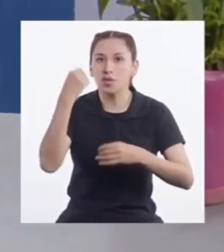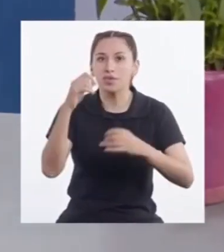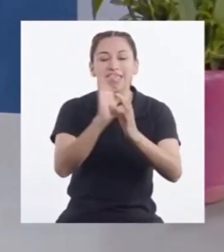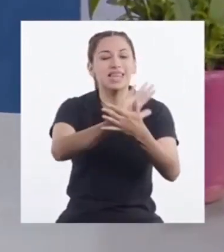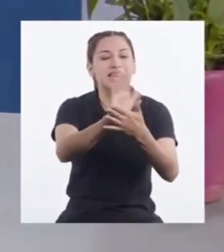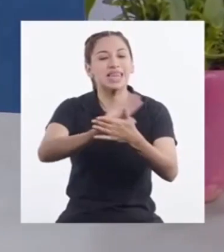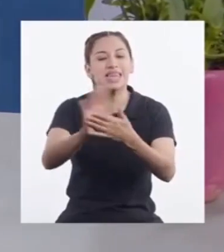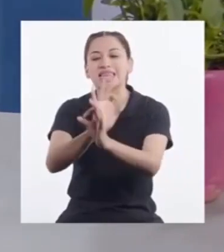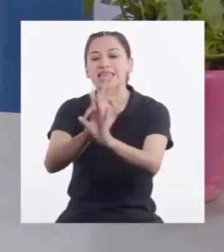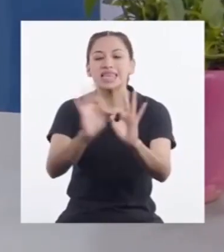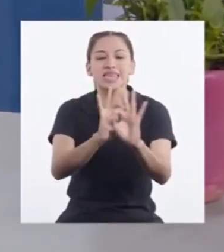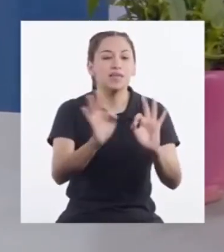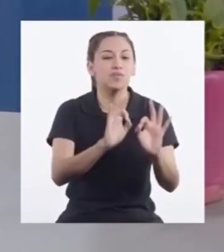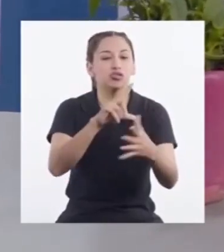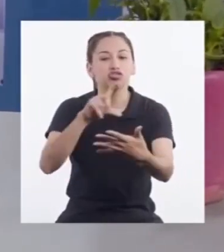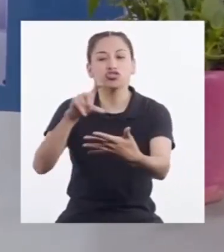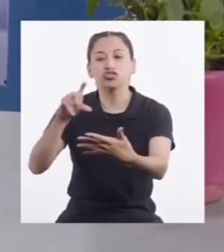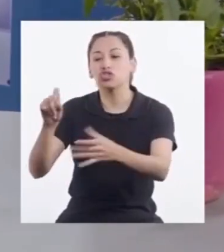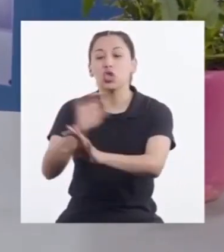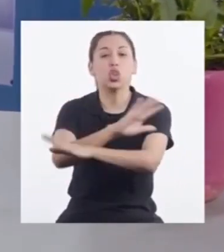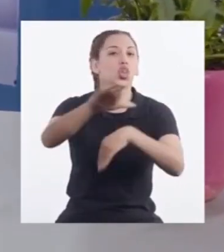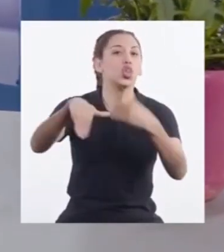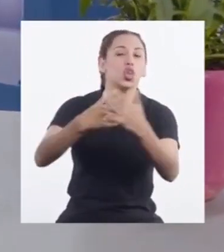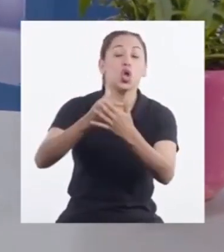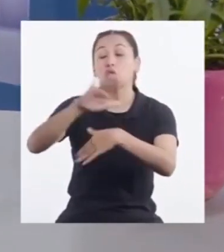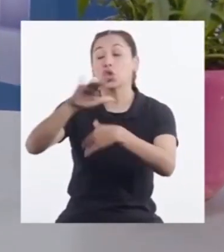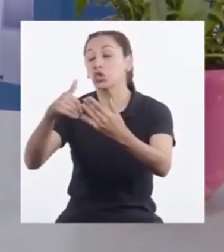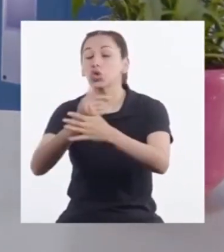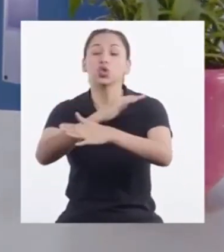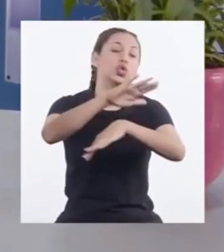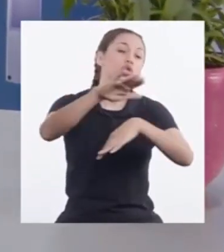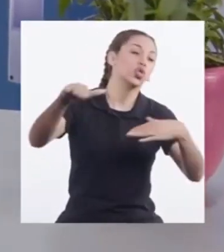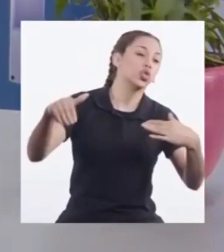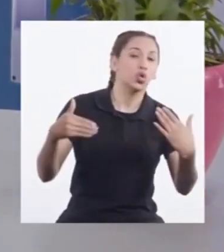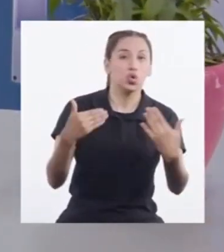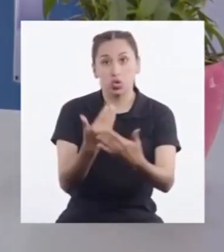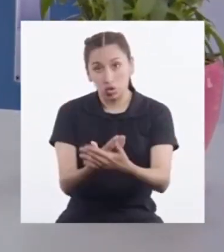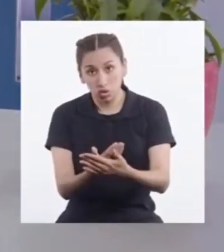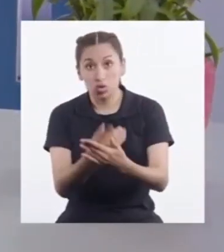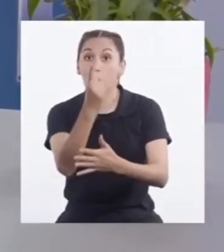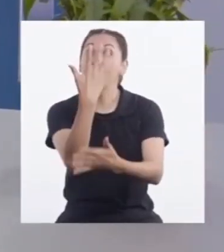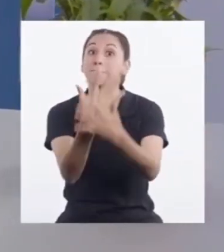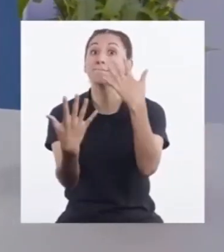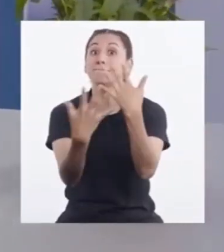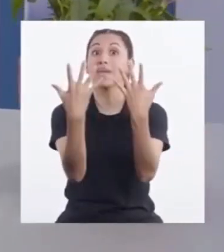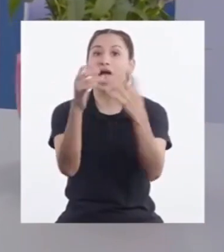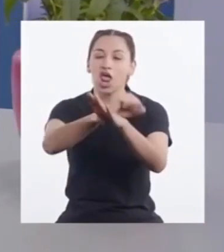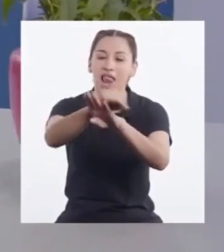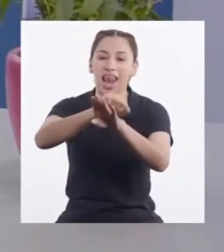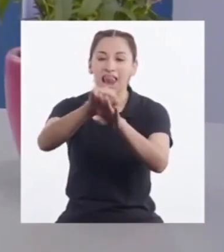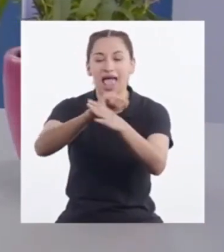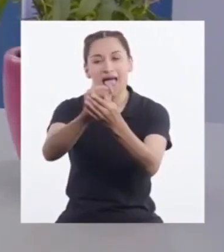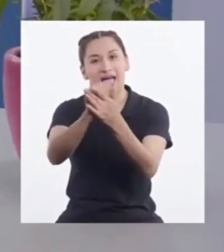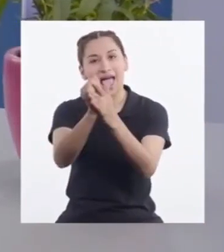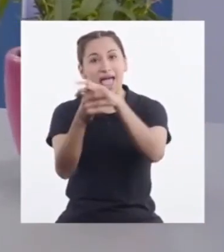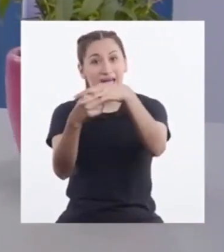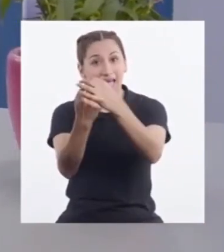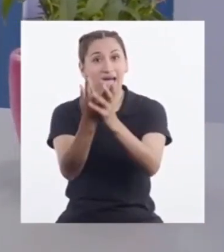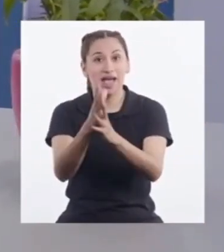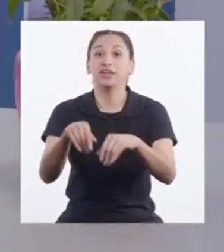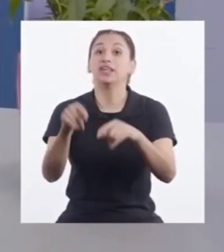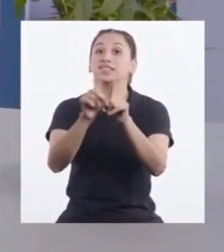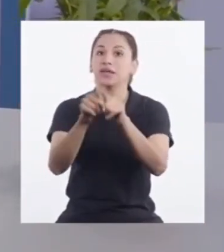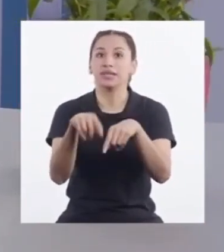desinfectar Todo Todito Todo Todo Todito Todo Jejeje Lávense las manos Y